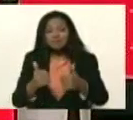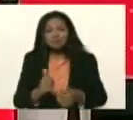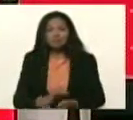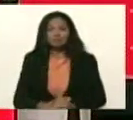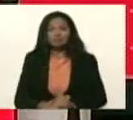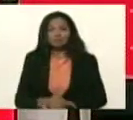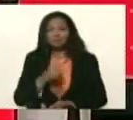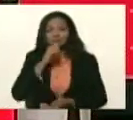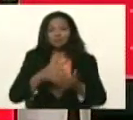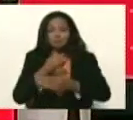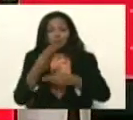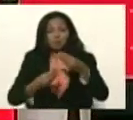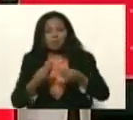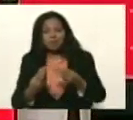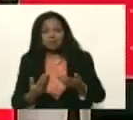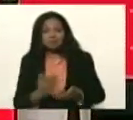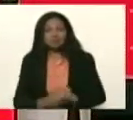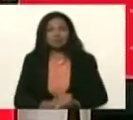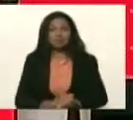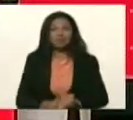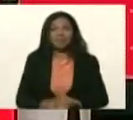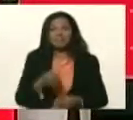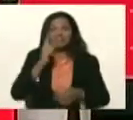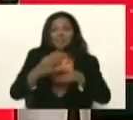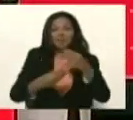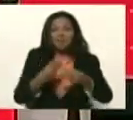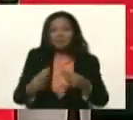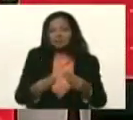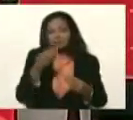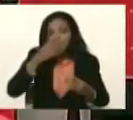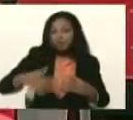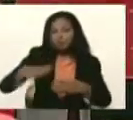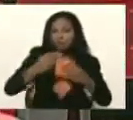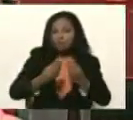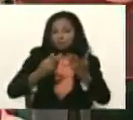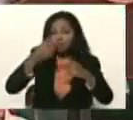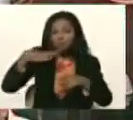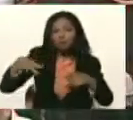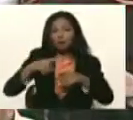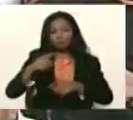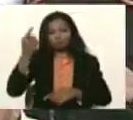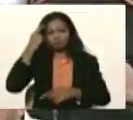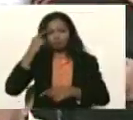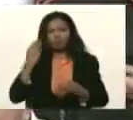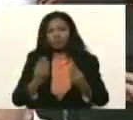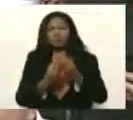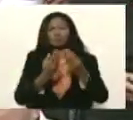que más se puede hacer, que más se debe hacer, por el pueblo, junto al pueblo, con el pueblo,